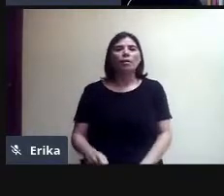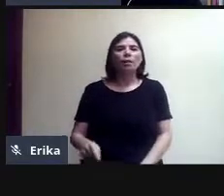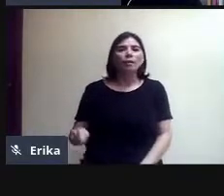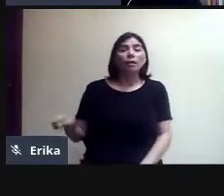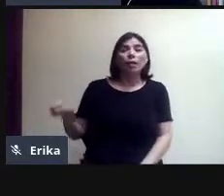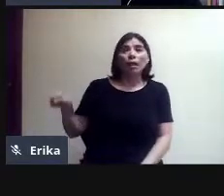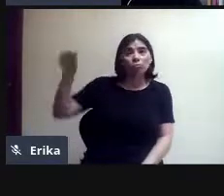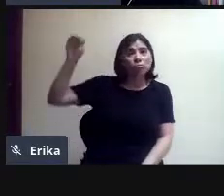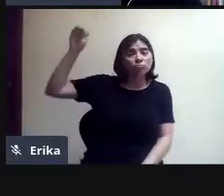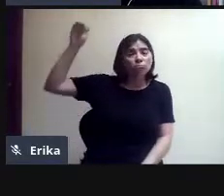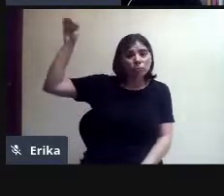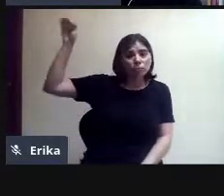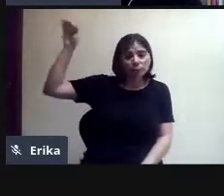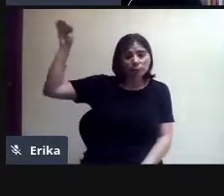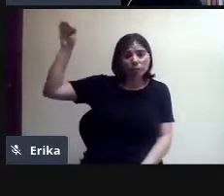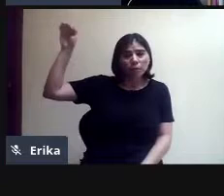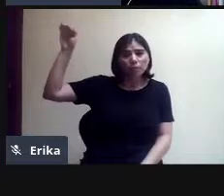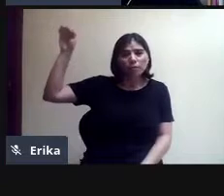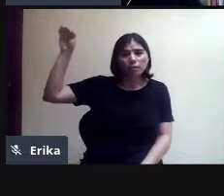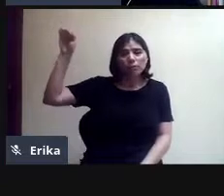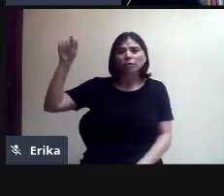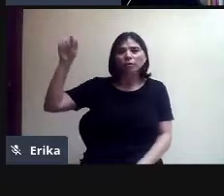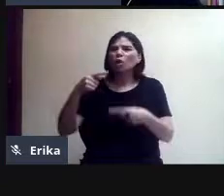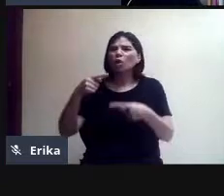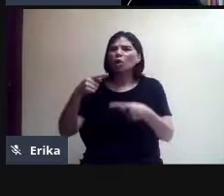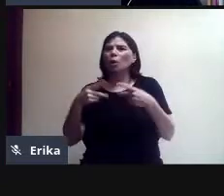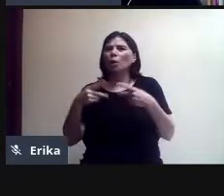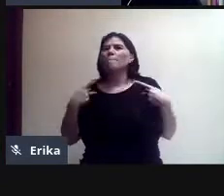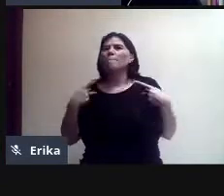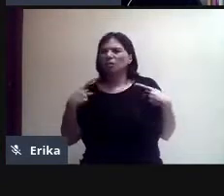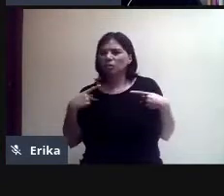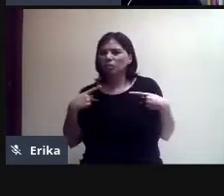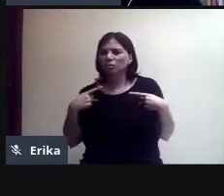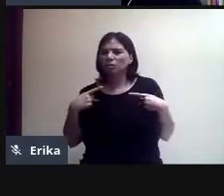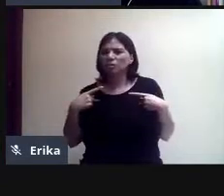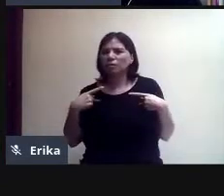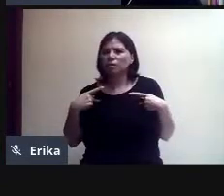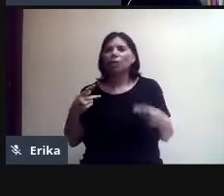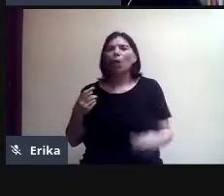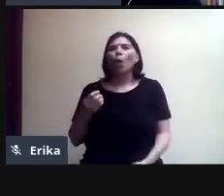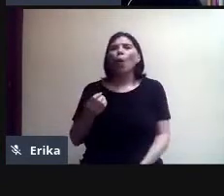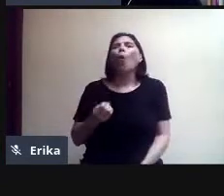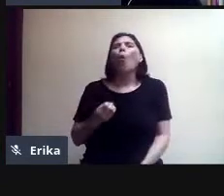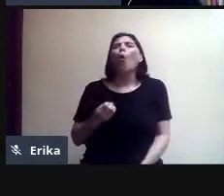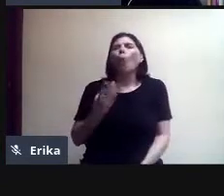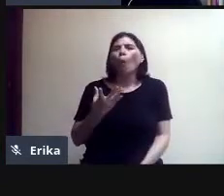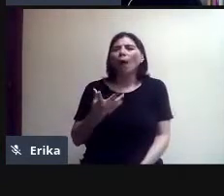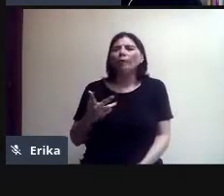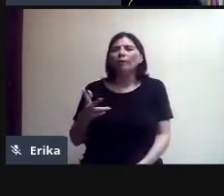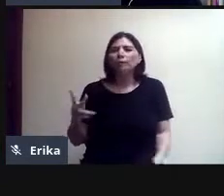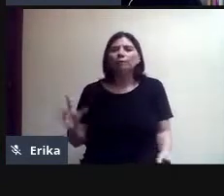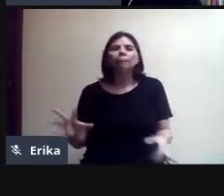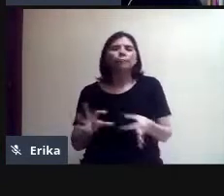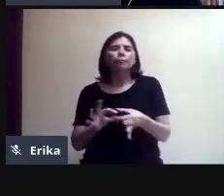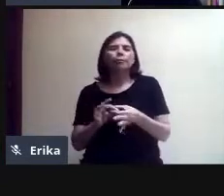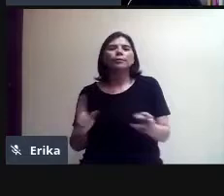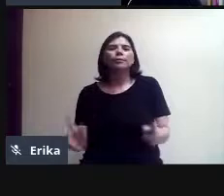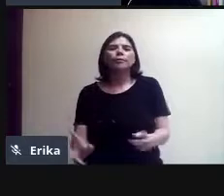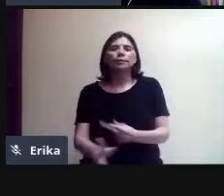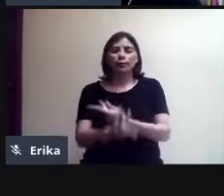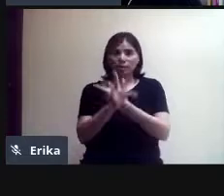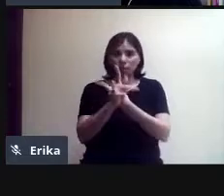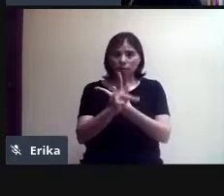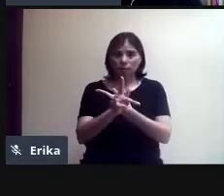esta opción de personas. Aquí nos dice cuántas personas hay conectadas en la videollamada. Y este es el chat.